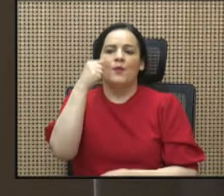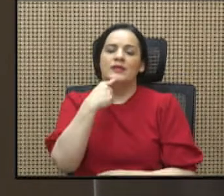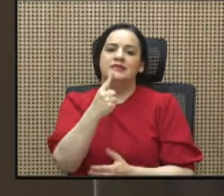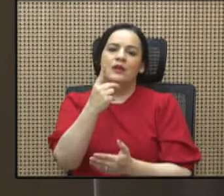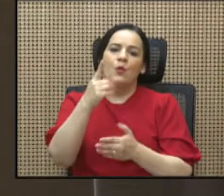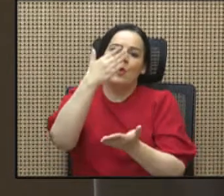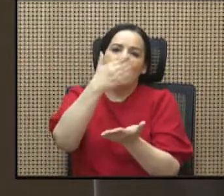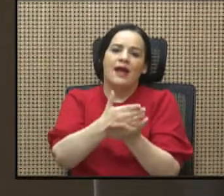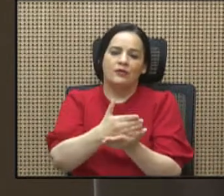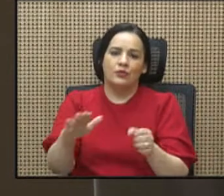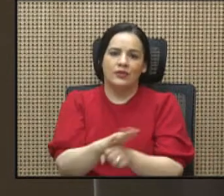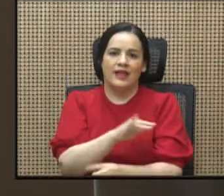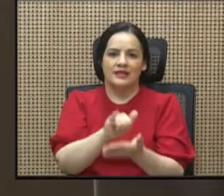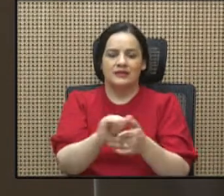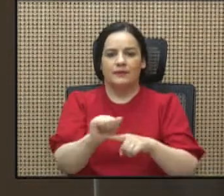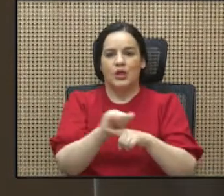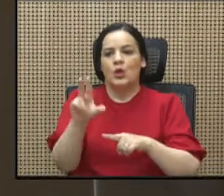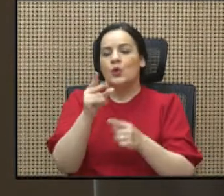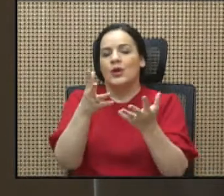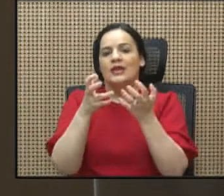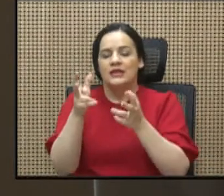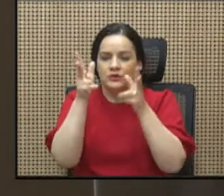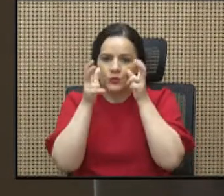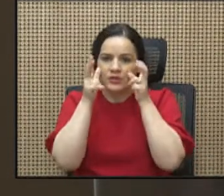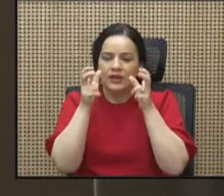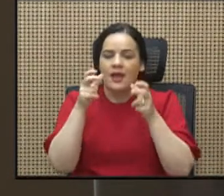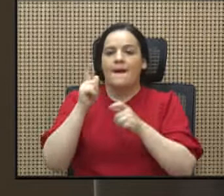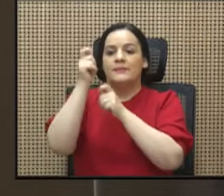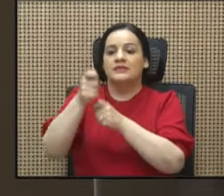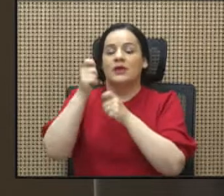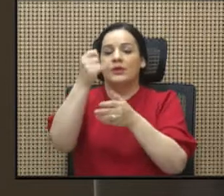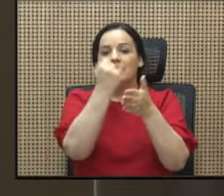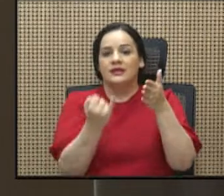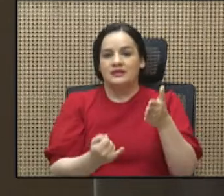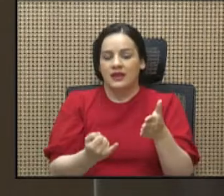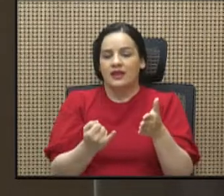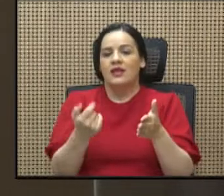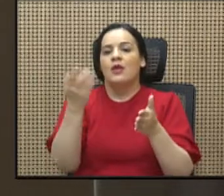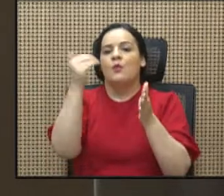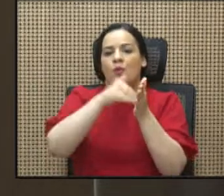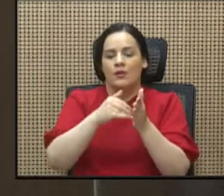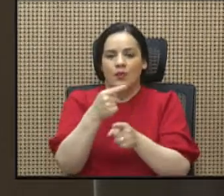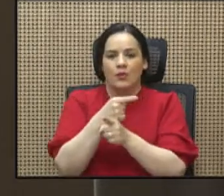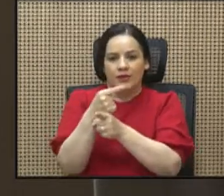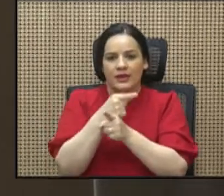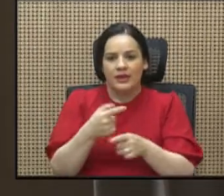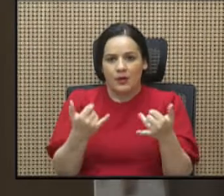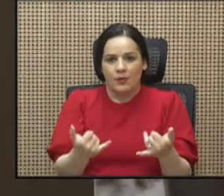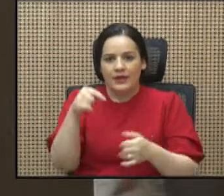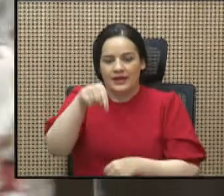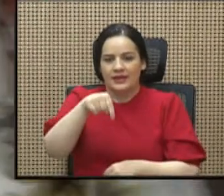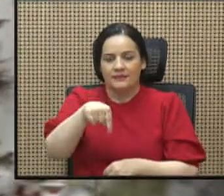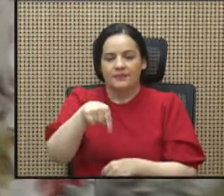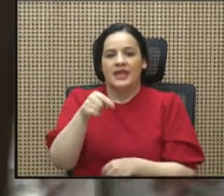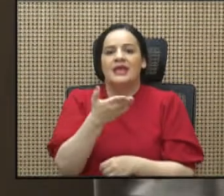práctica no querer escuchar a los pescadores artesanales que dicho sea de paso y voy a corregir aquí me parece lo más